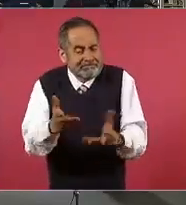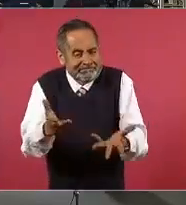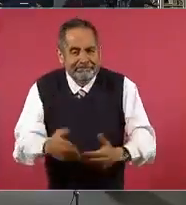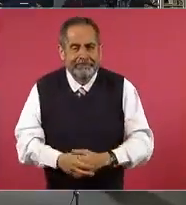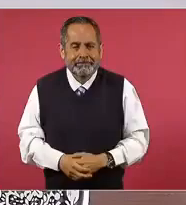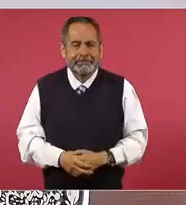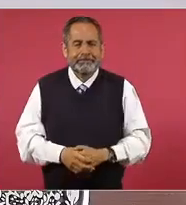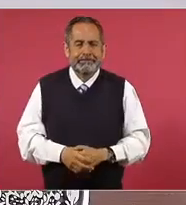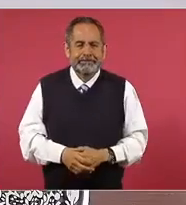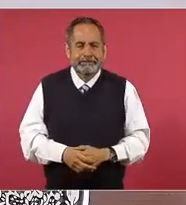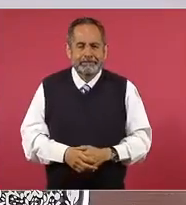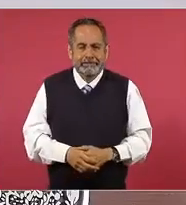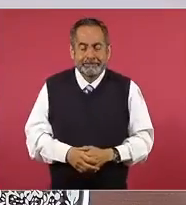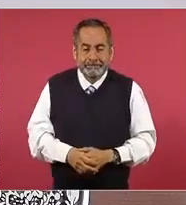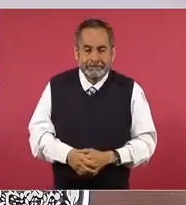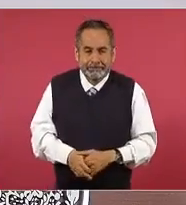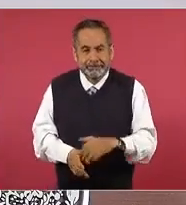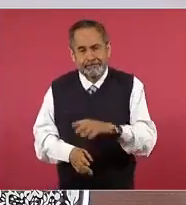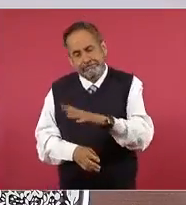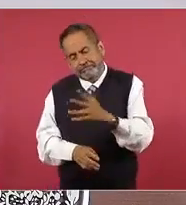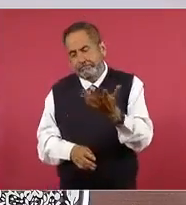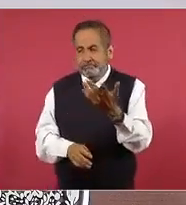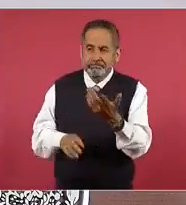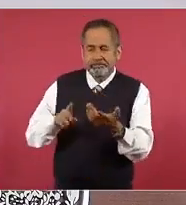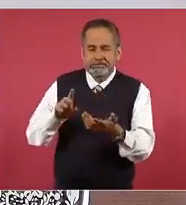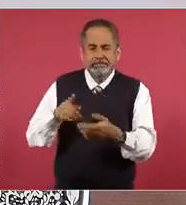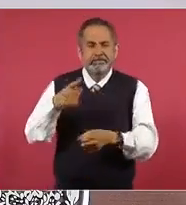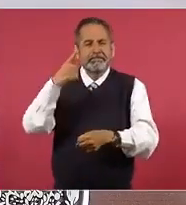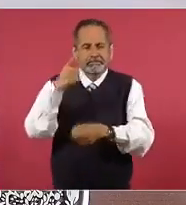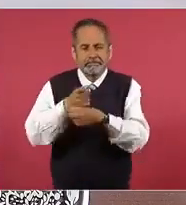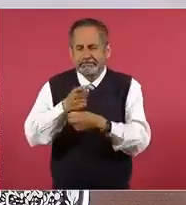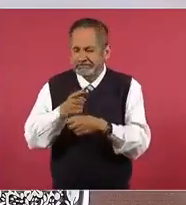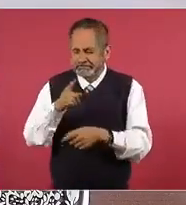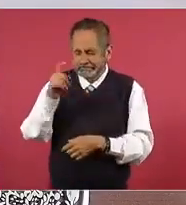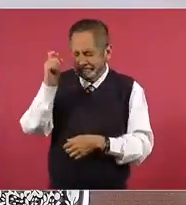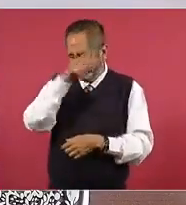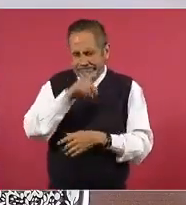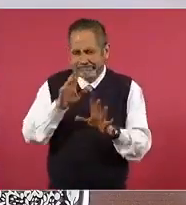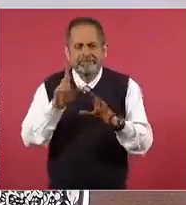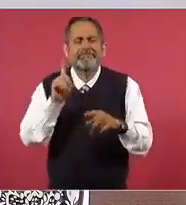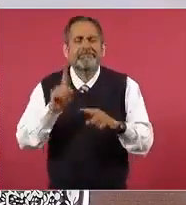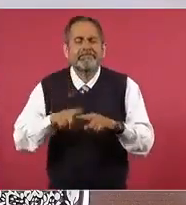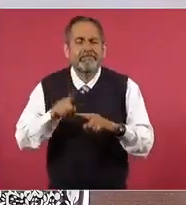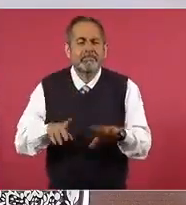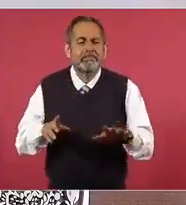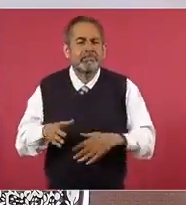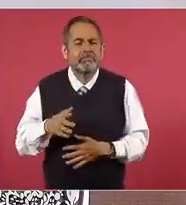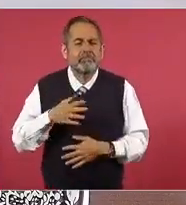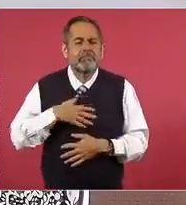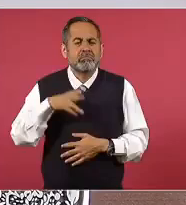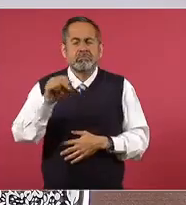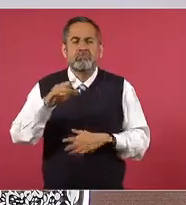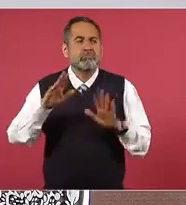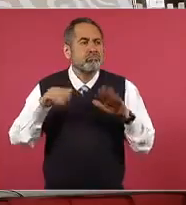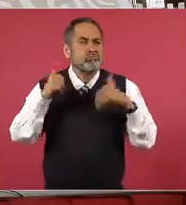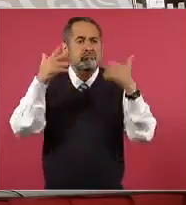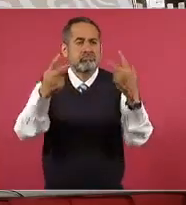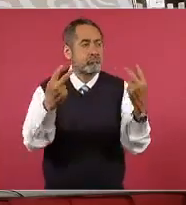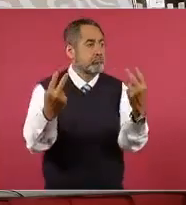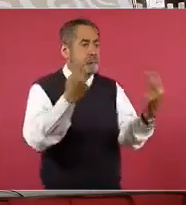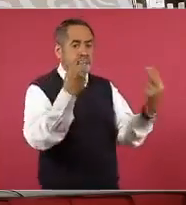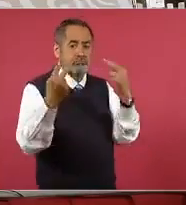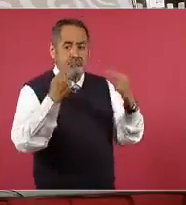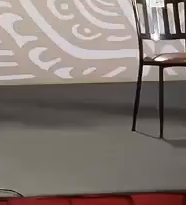Pues la verdad no es la principal de mis agobios. Mi principal agobio es que yo no soy una persona pública por deseo,